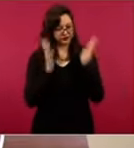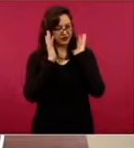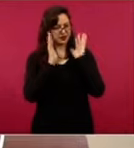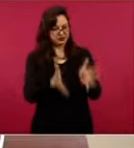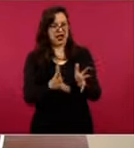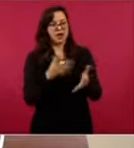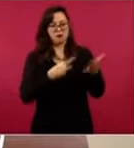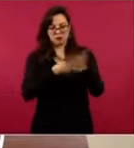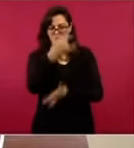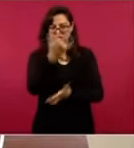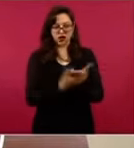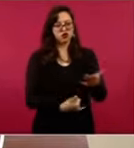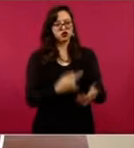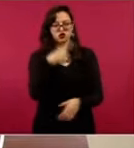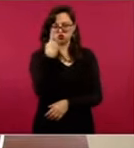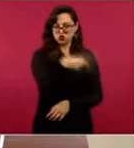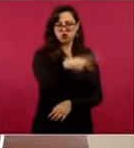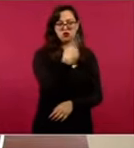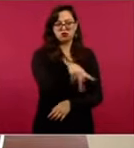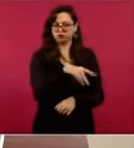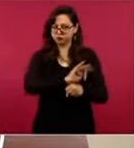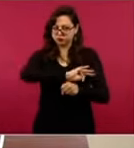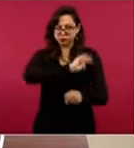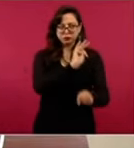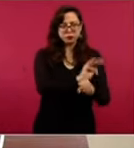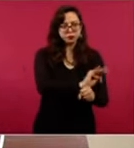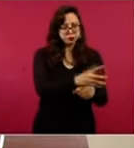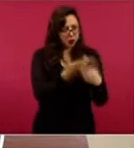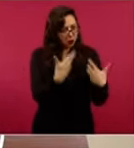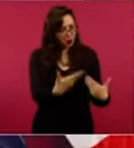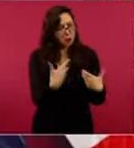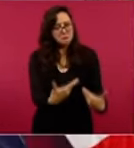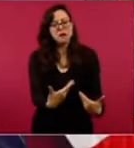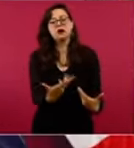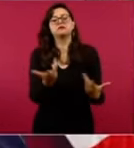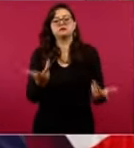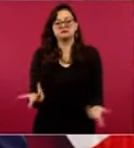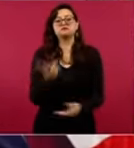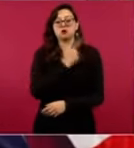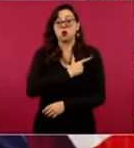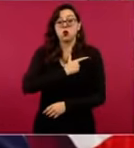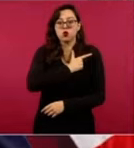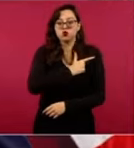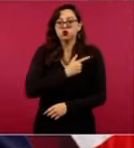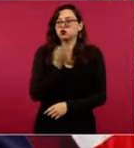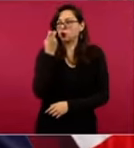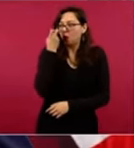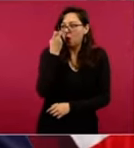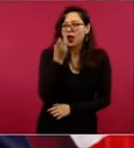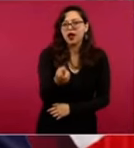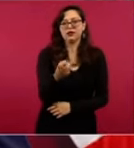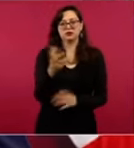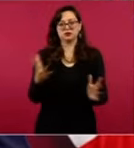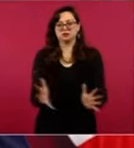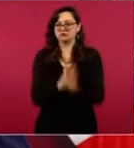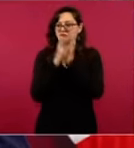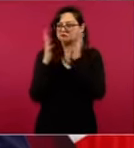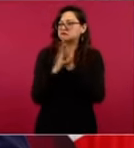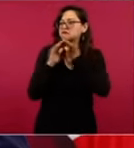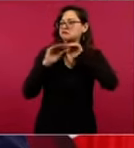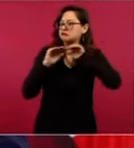Y esto es muy saludable para la vida pública del país.